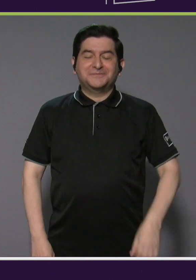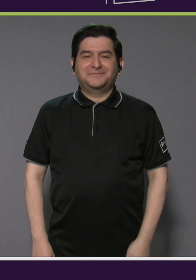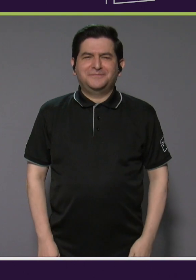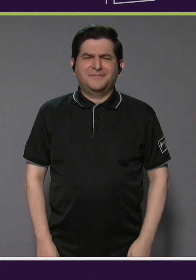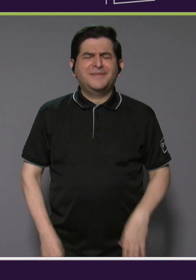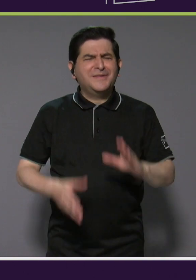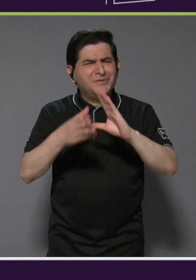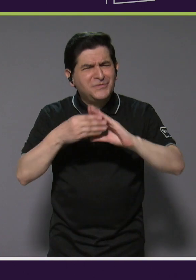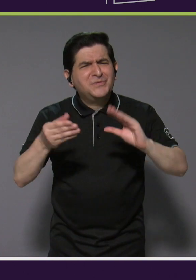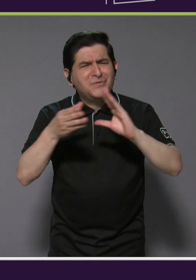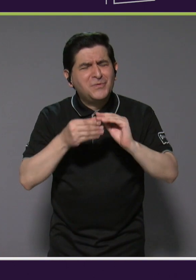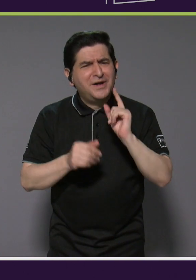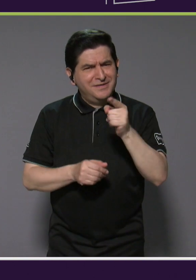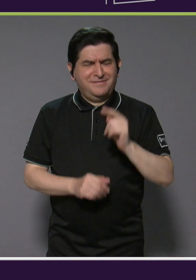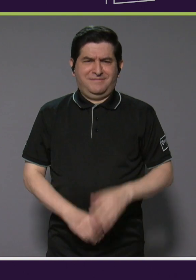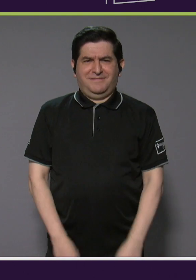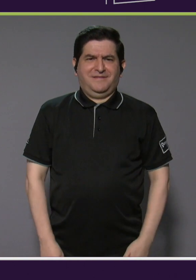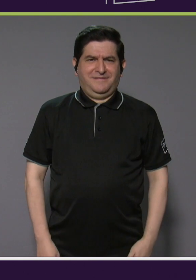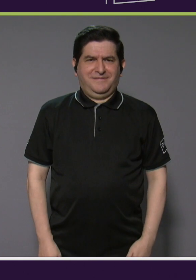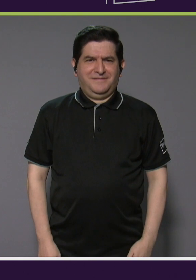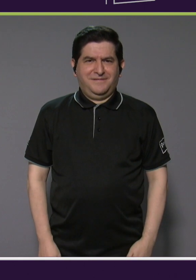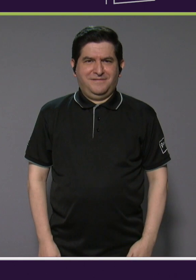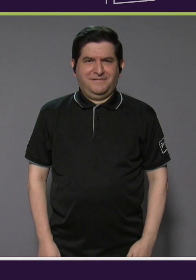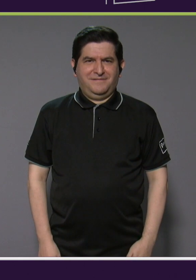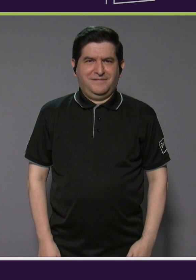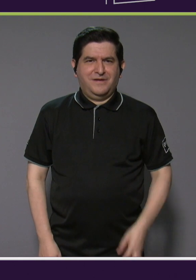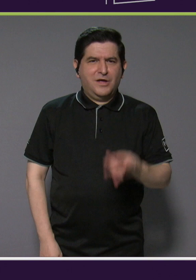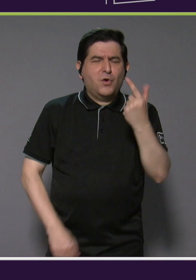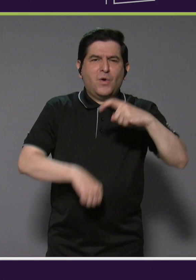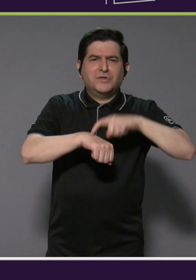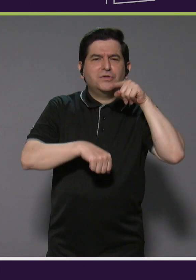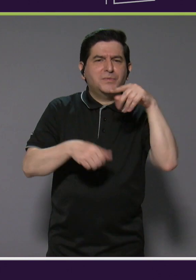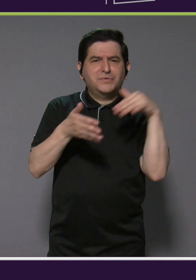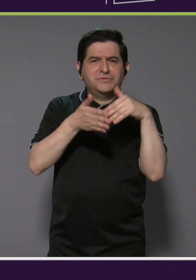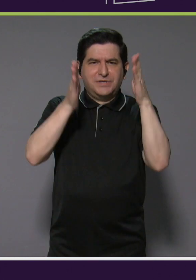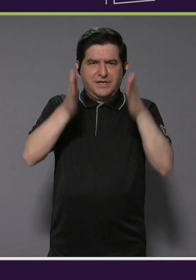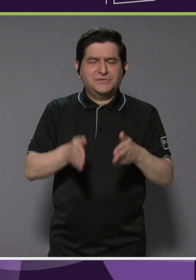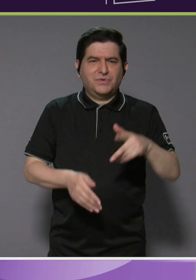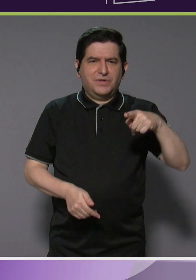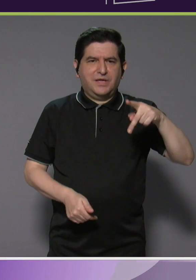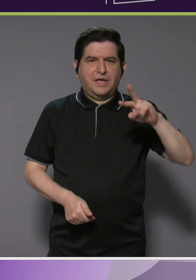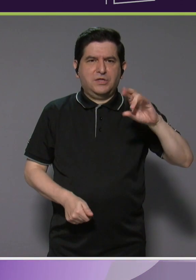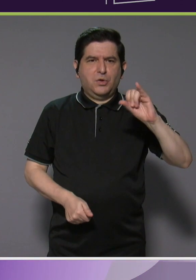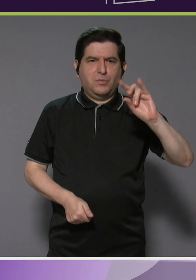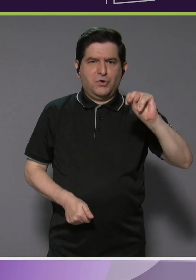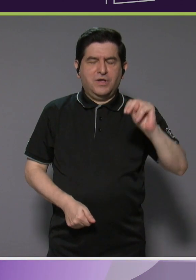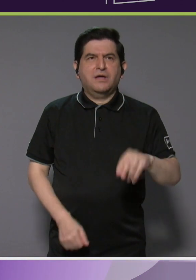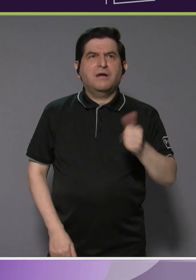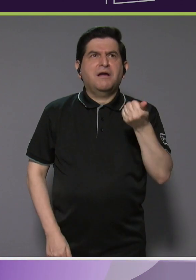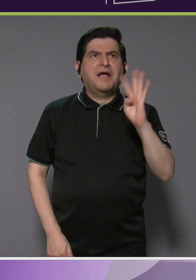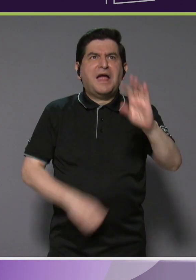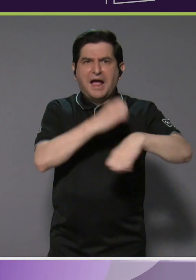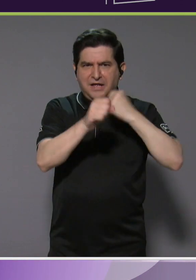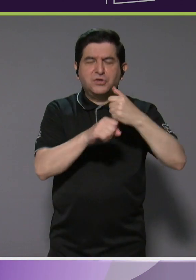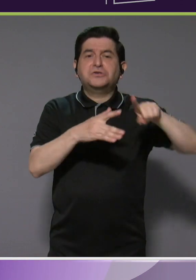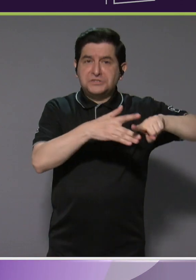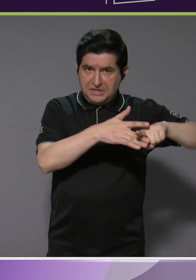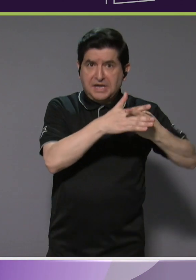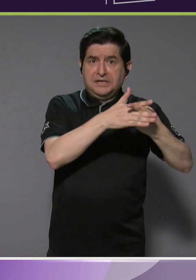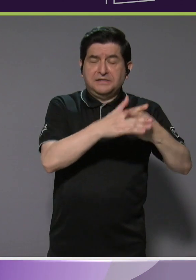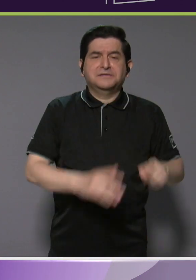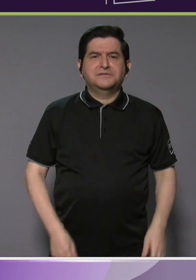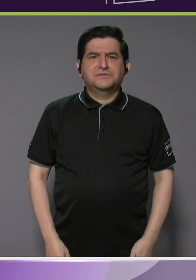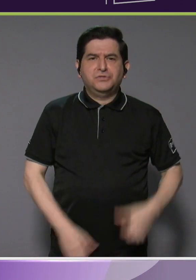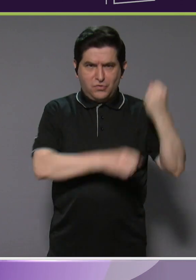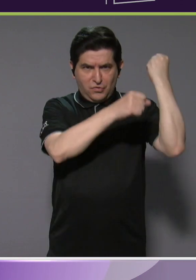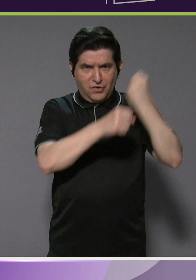Contanos Johnny, ¿hace cuánto sos estudiante de PROIN? Hace como 14 años desde que se inició, se